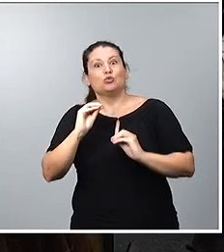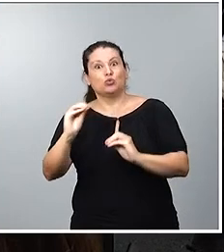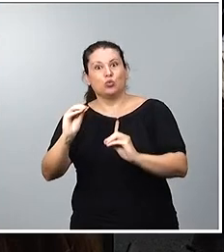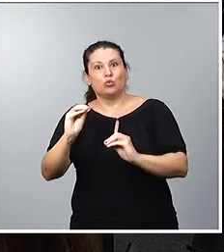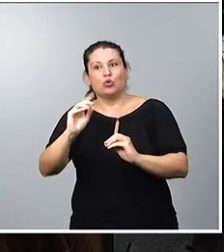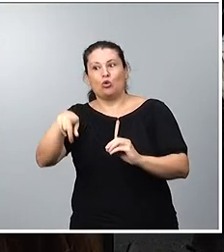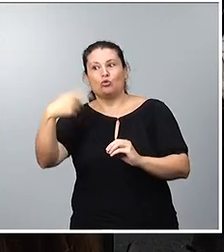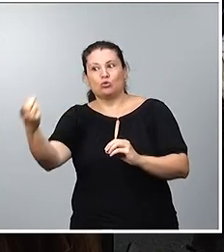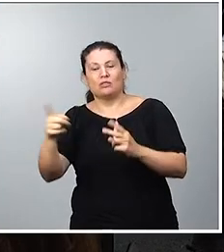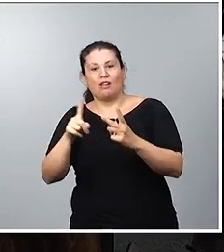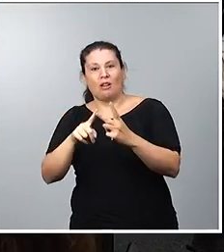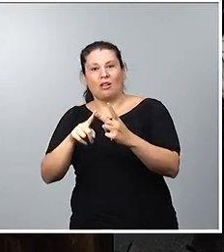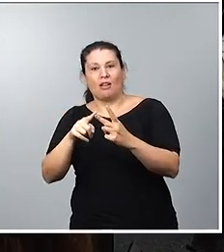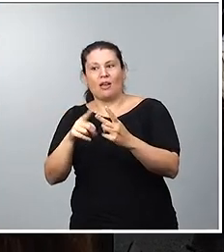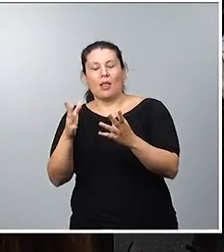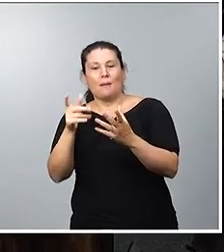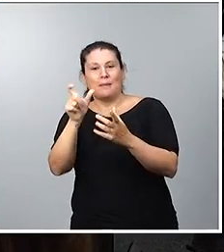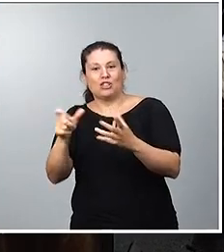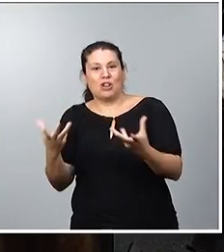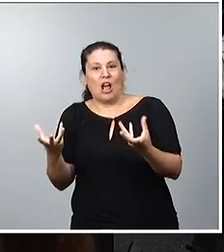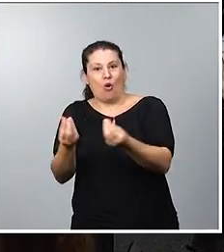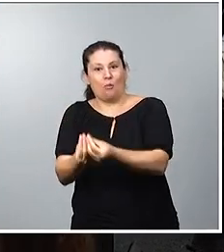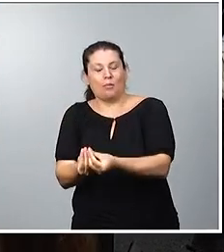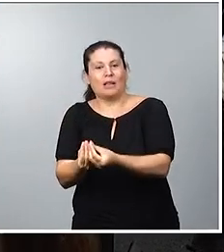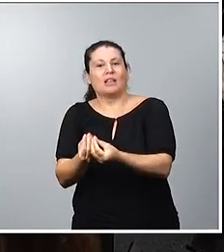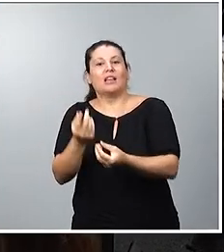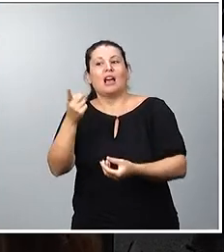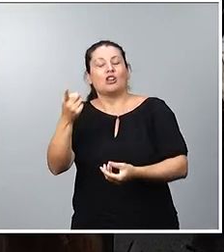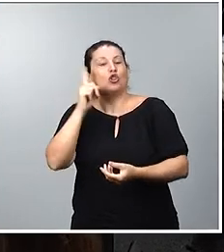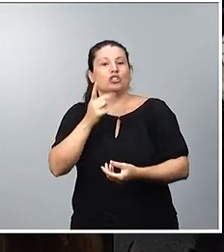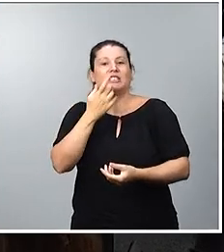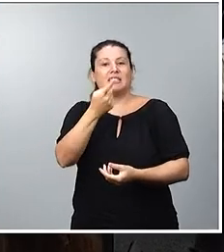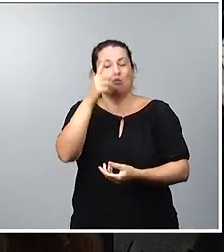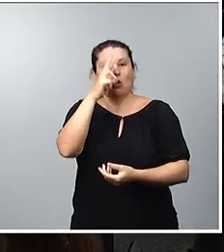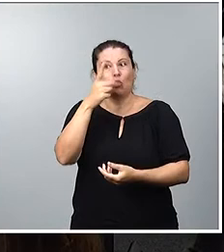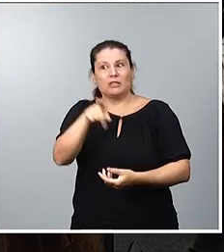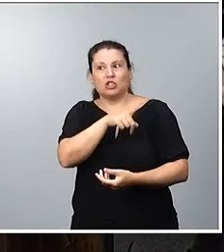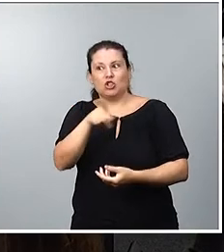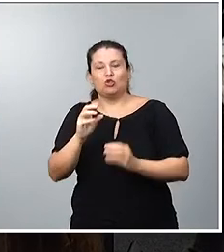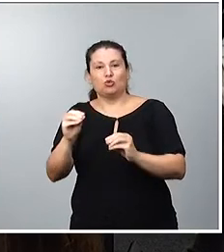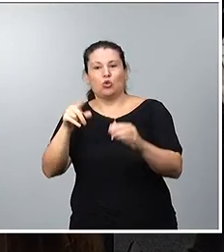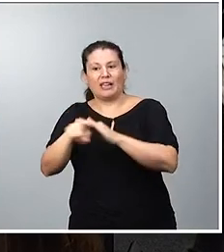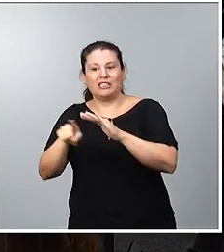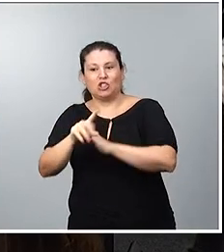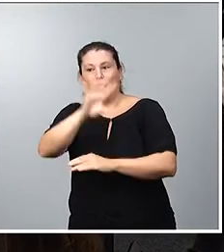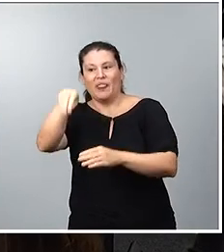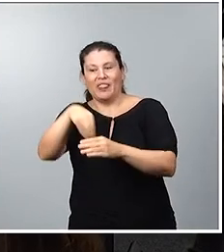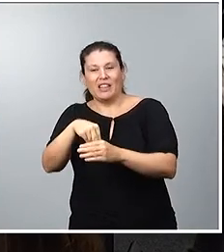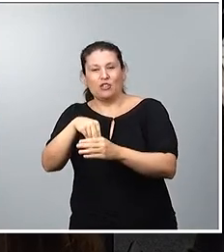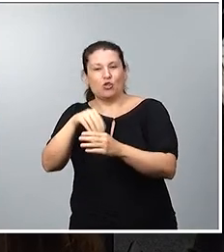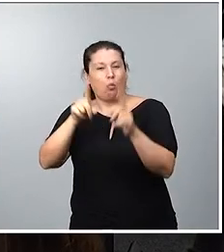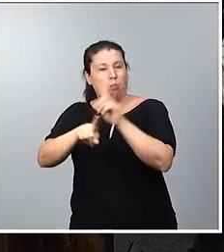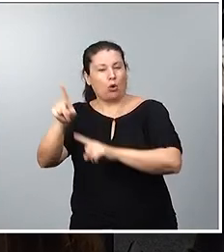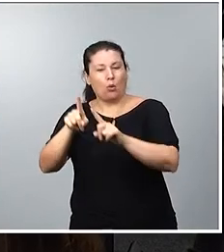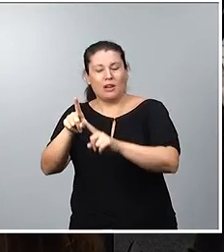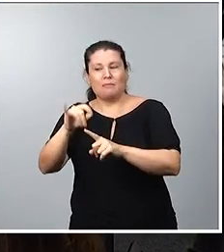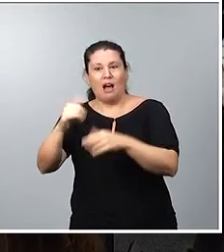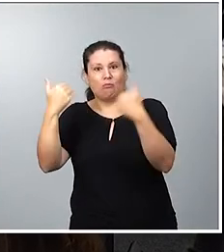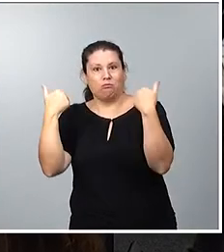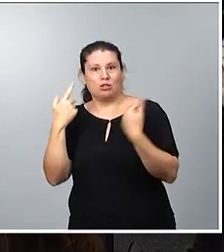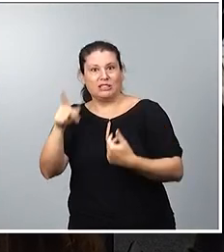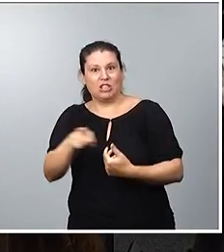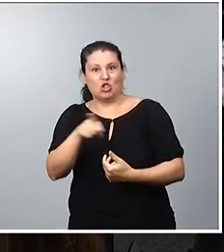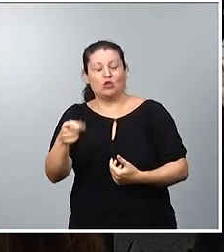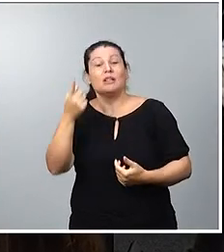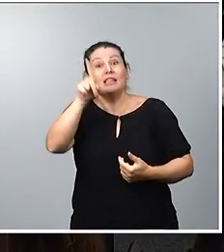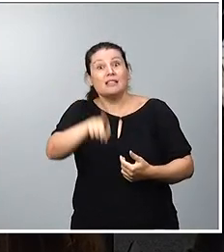durante la suspensión o al menos de gestionar la suspensión dentro de la federación. Y si dentro de esta avalancha un poco abrumadora de